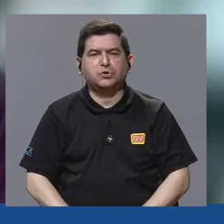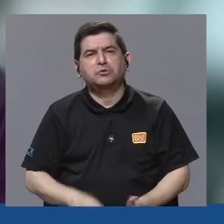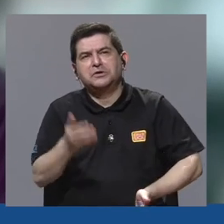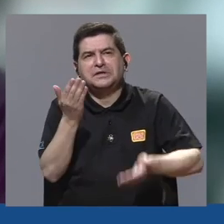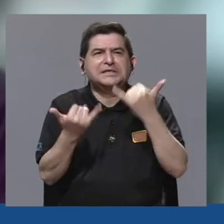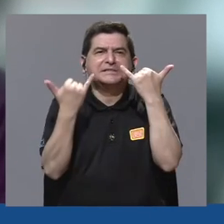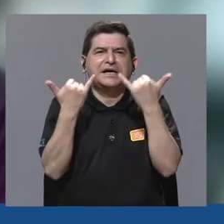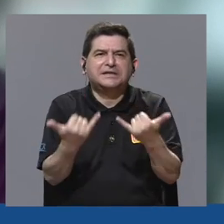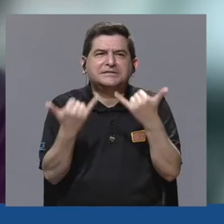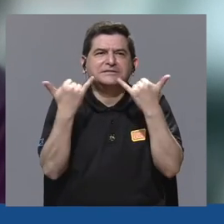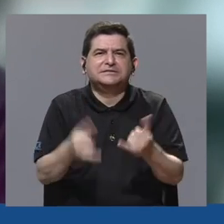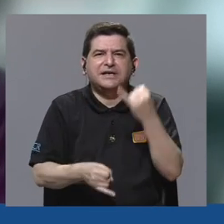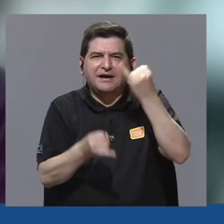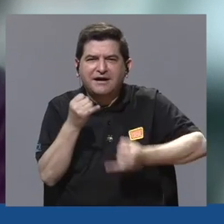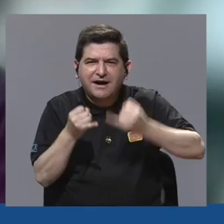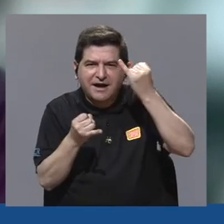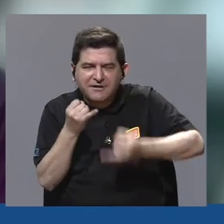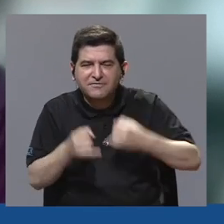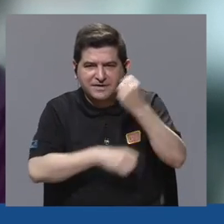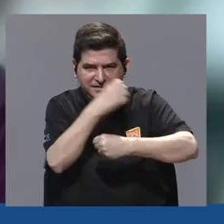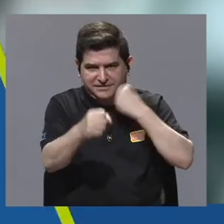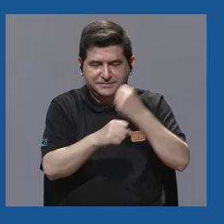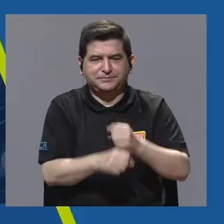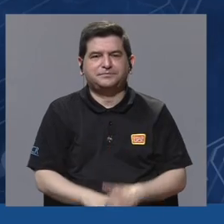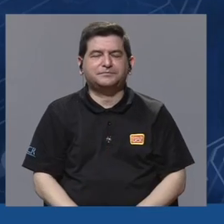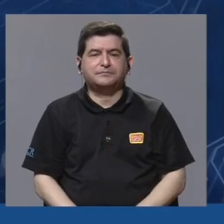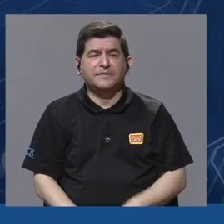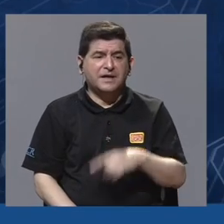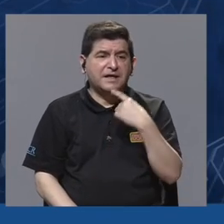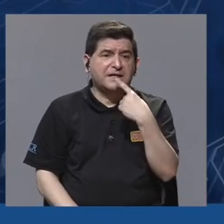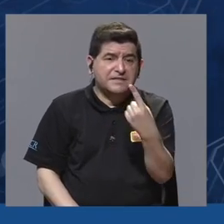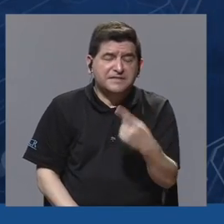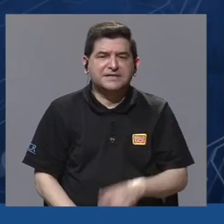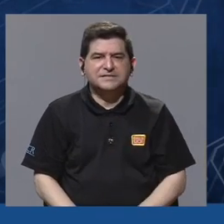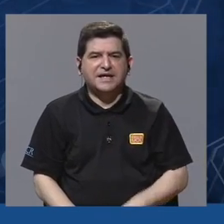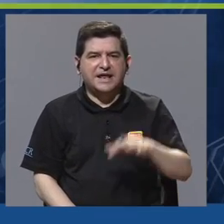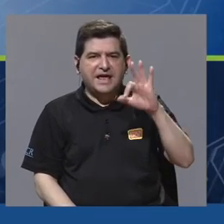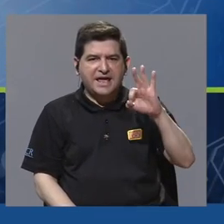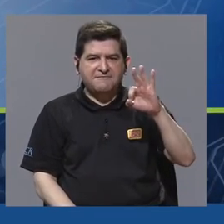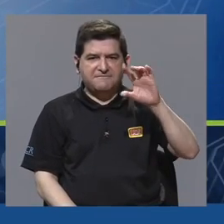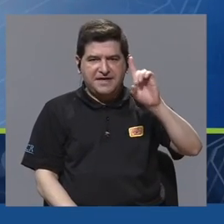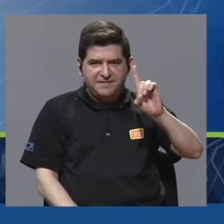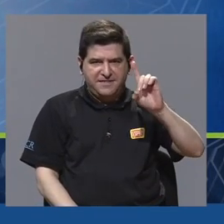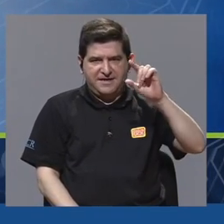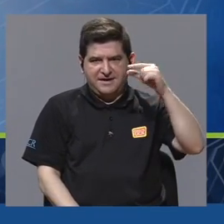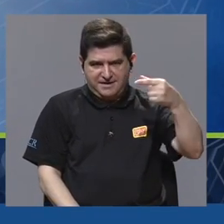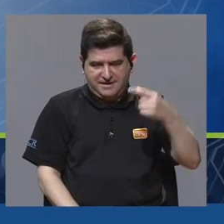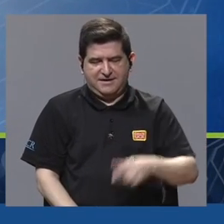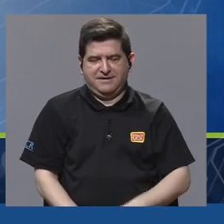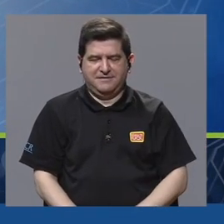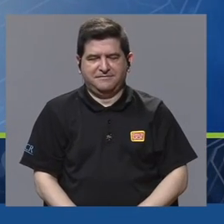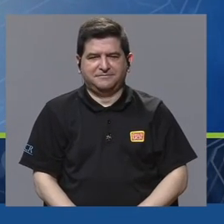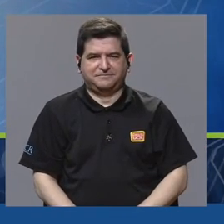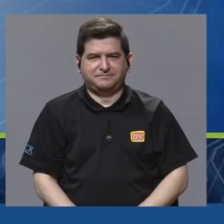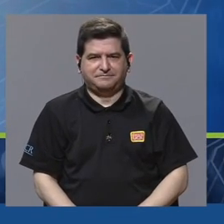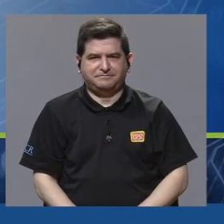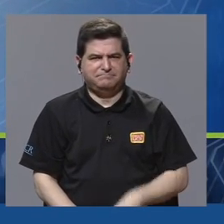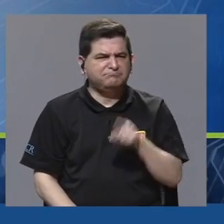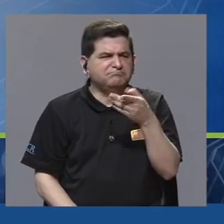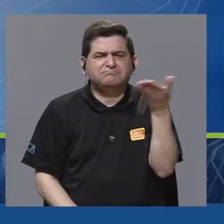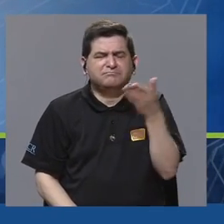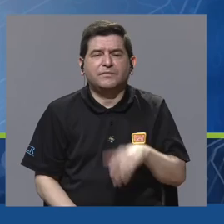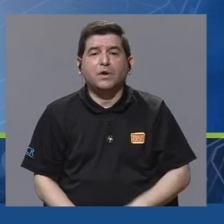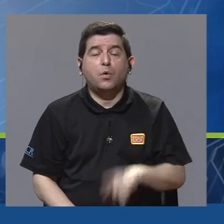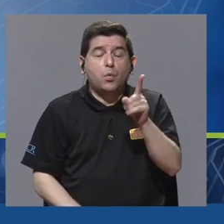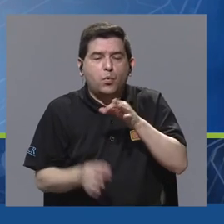probablemente ya para finales de este año. Se podría considerar a la flúor desoxiglucosa, FDG,